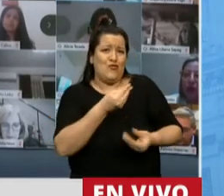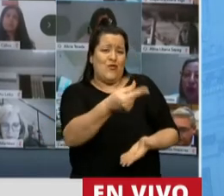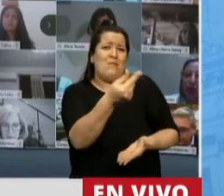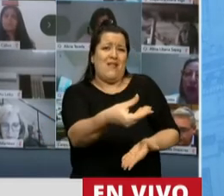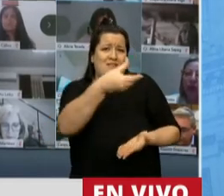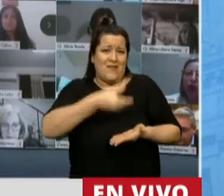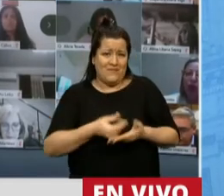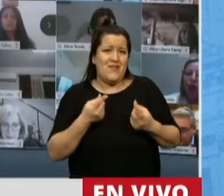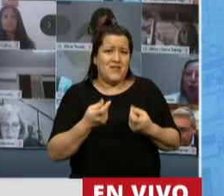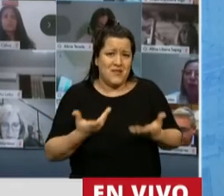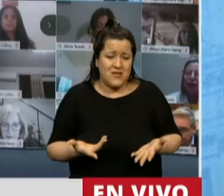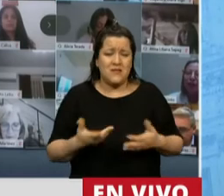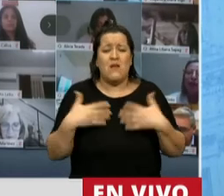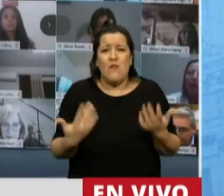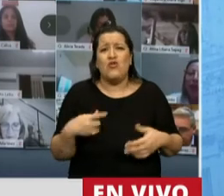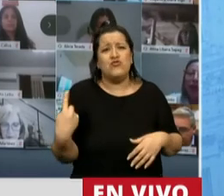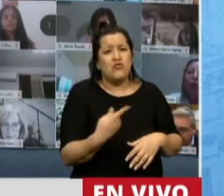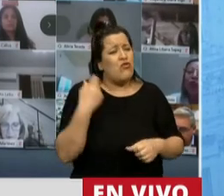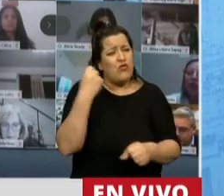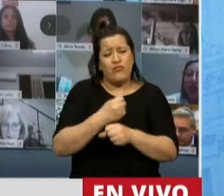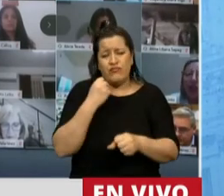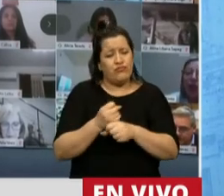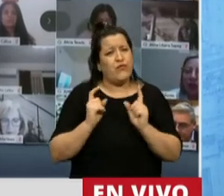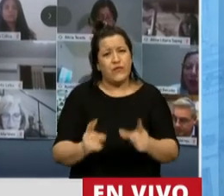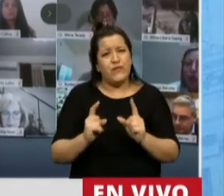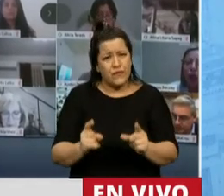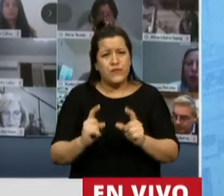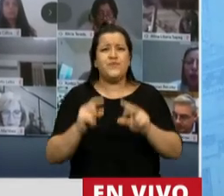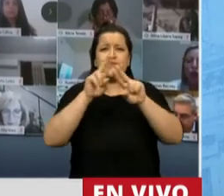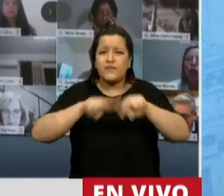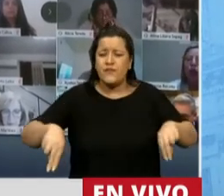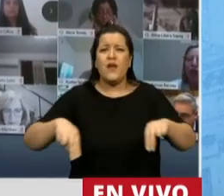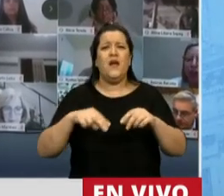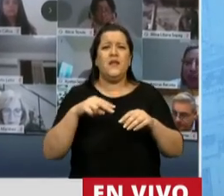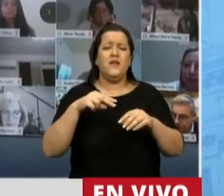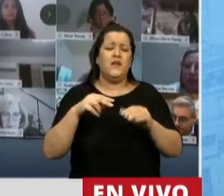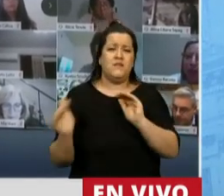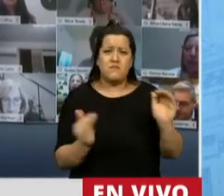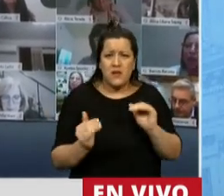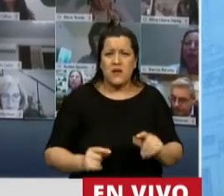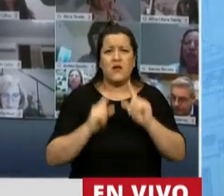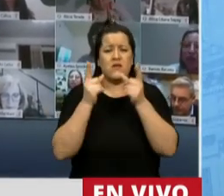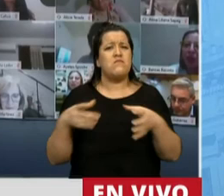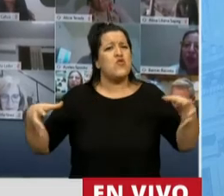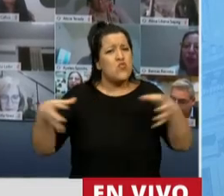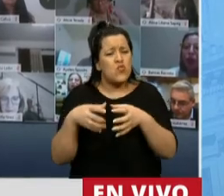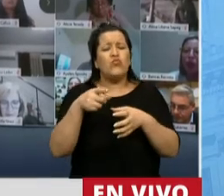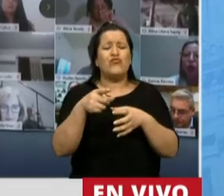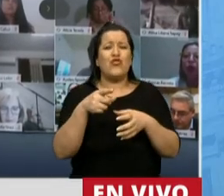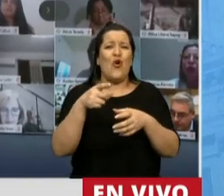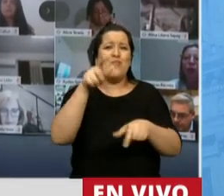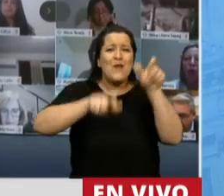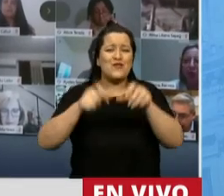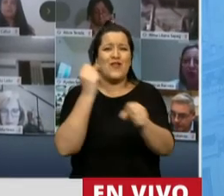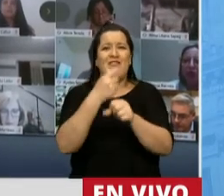Presidente, es que vamos a seguir trabajando en conjunto con los jardines maternales, vamos a seguir trabajando en conjunto con los transportistas escolares